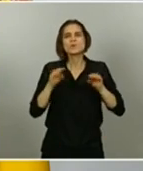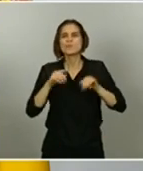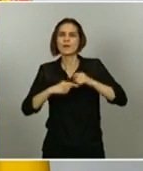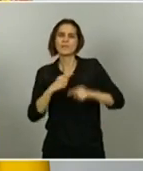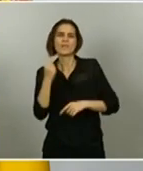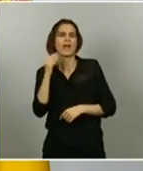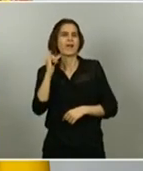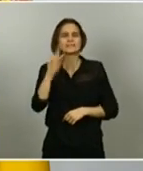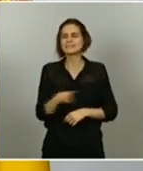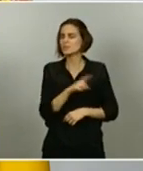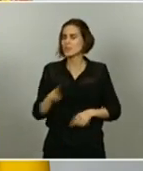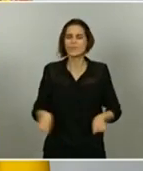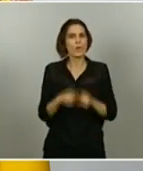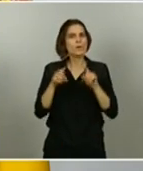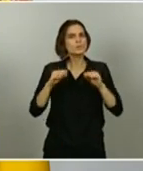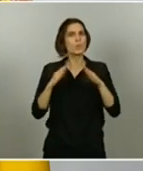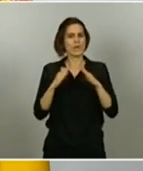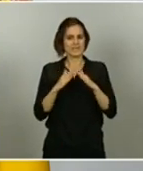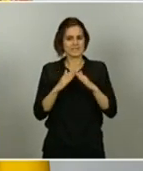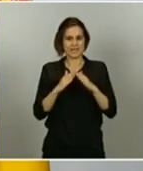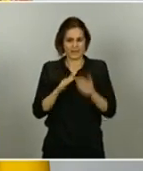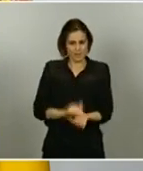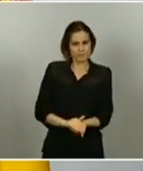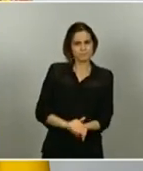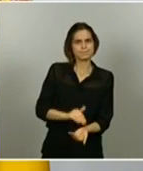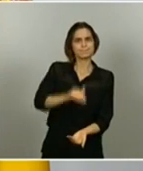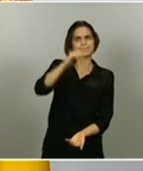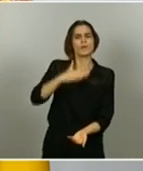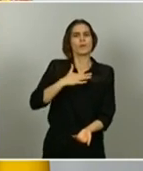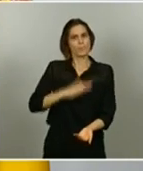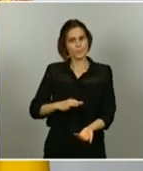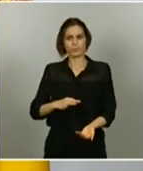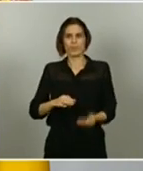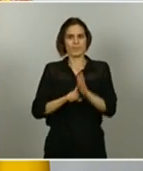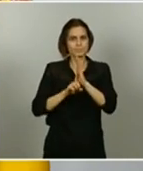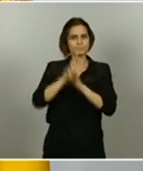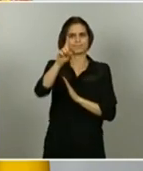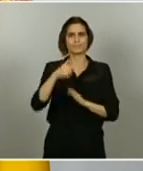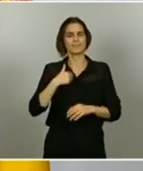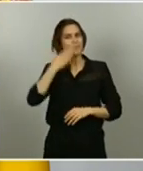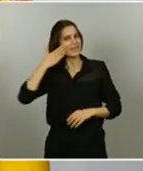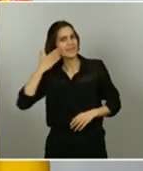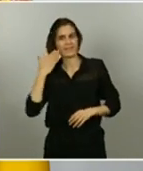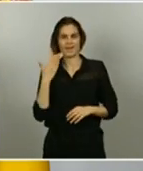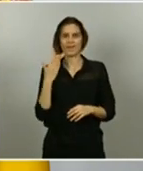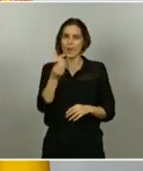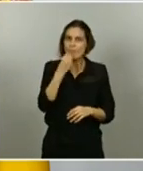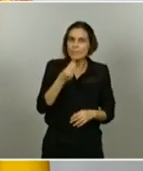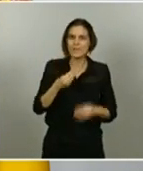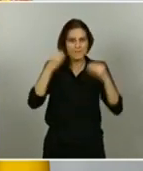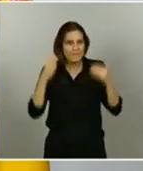hogares que cuenten con unos niveles mínimos de ingresos para mantener la dignidad. Pero es que además es una medida